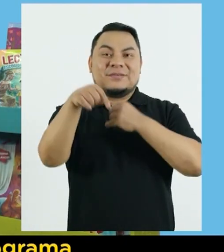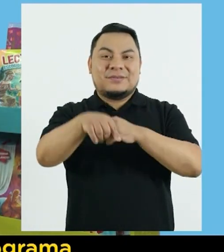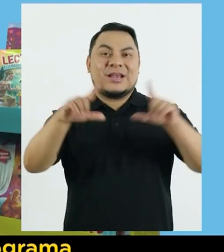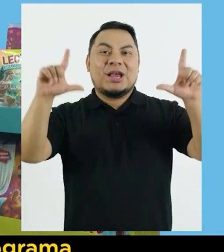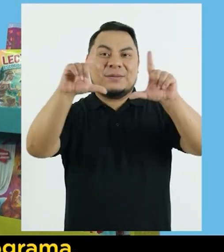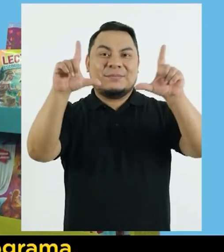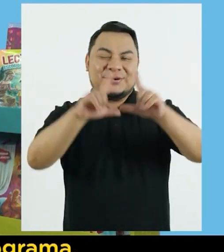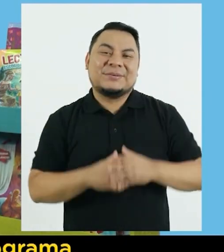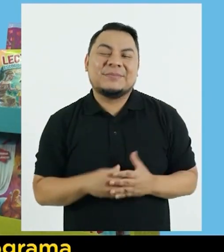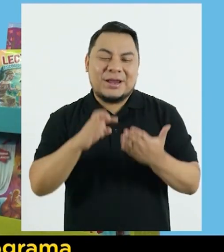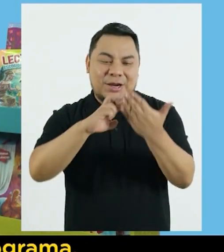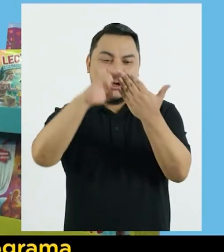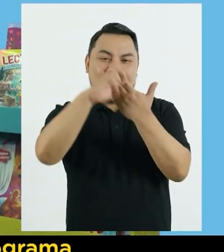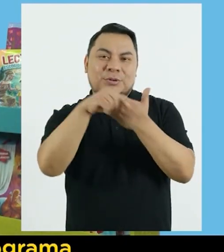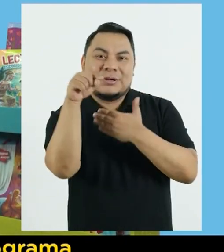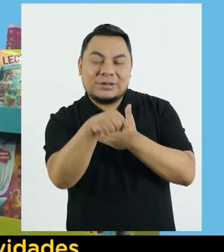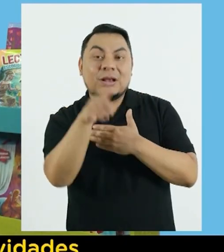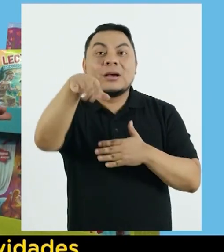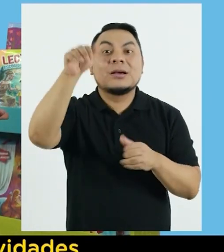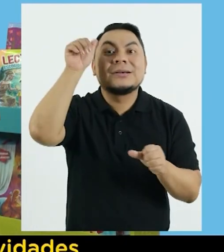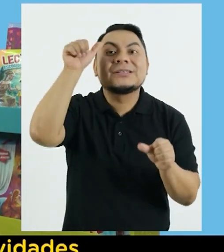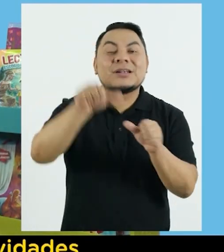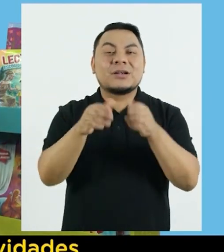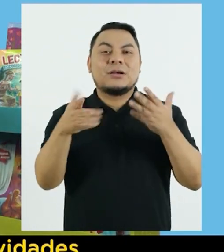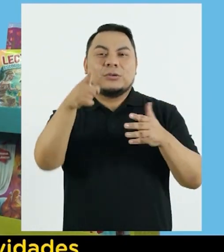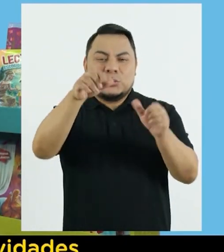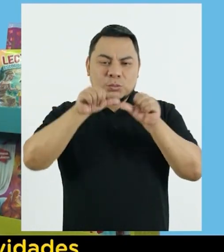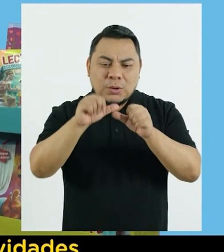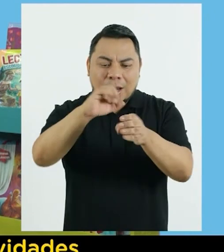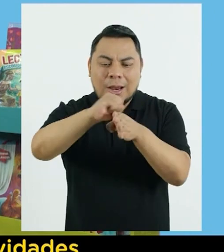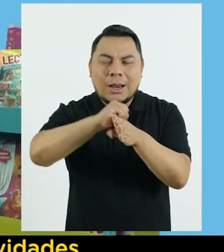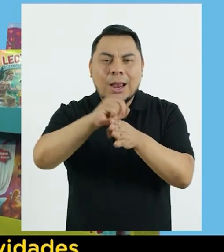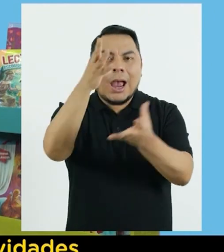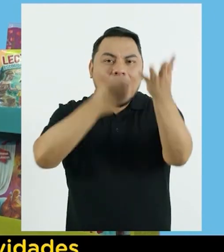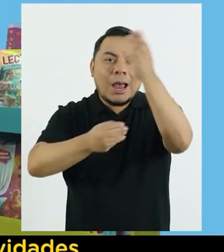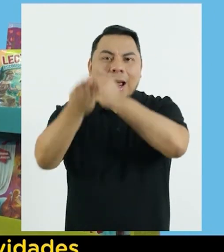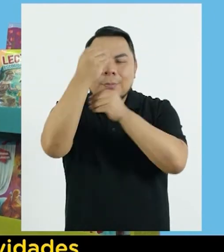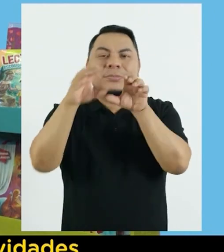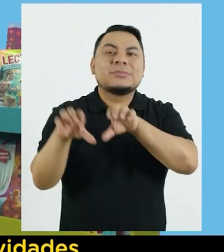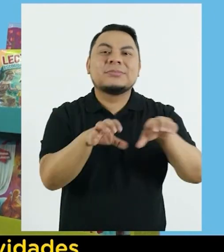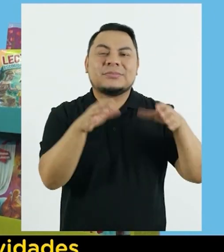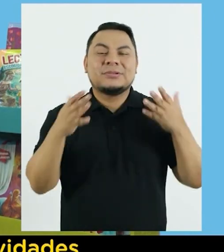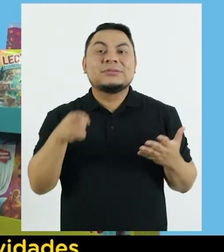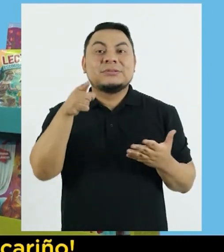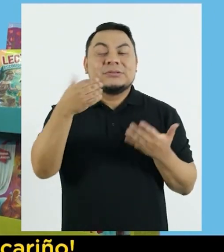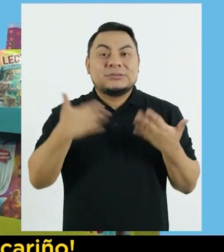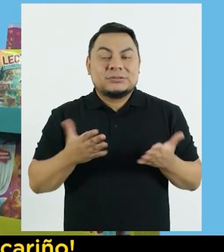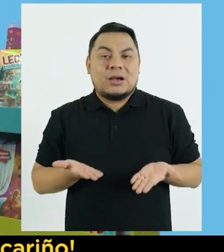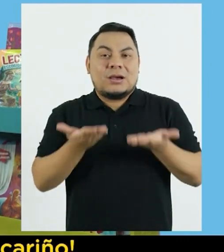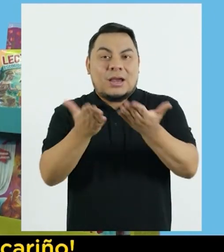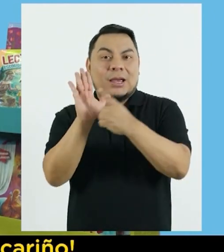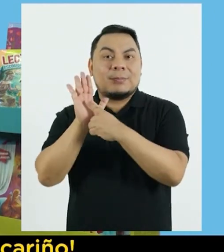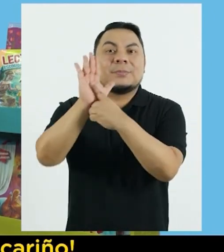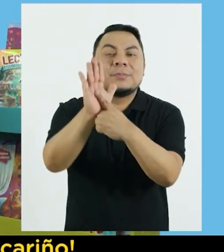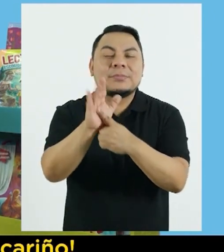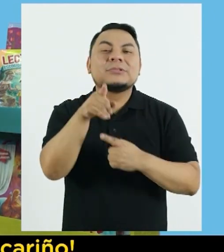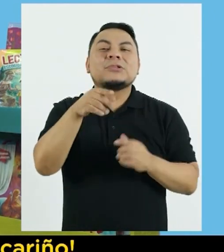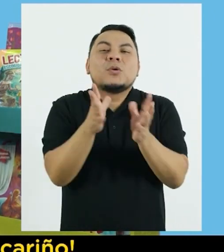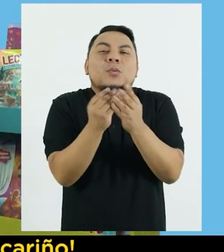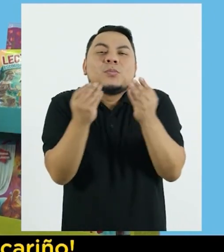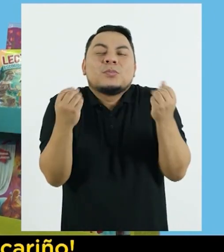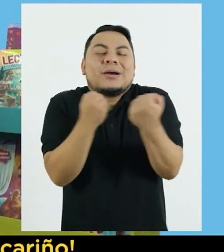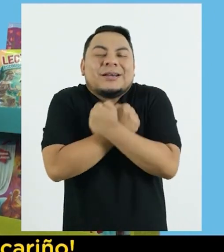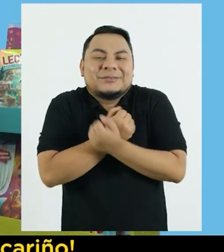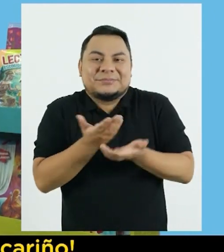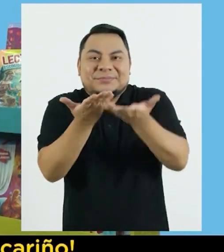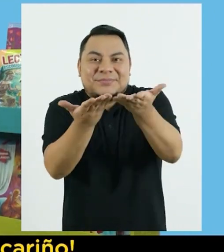al final del programa. Recuerden seguir practicando las actividades que les hemos presentado